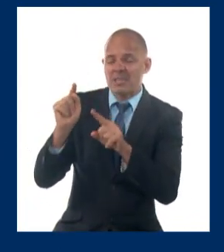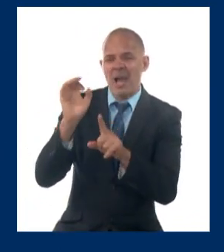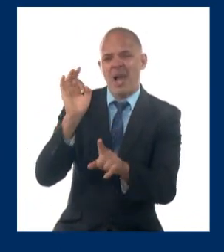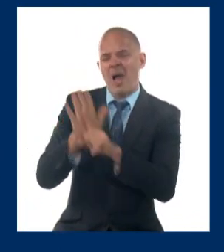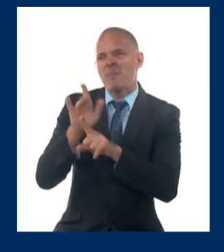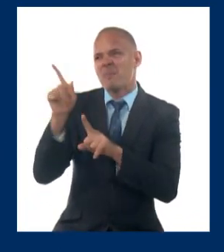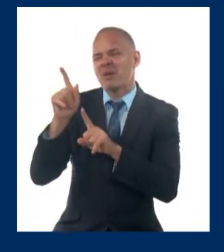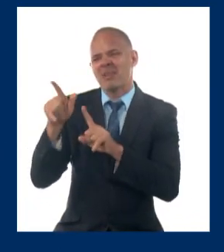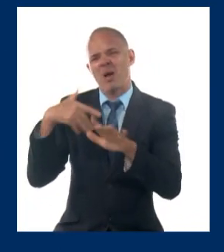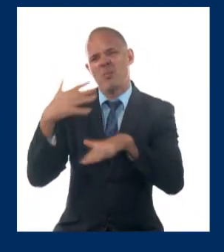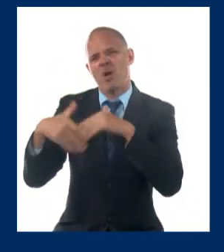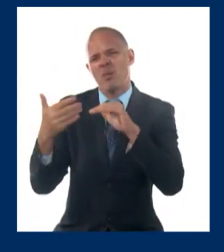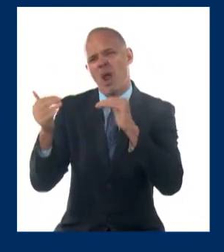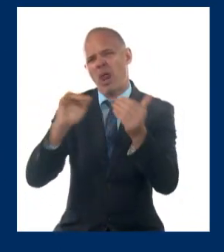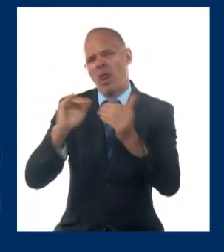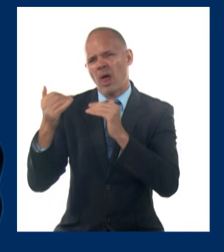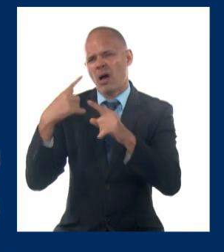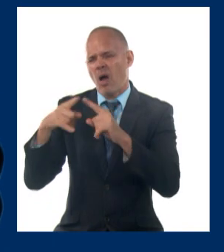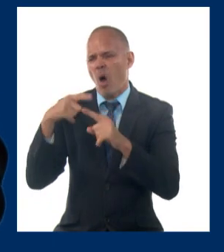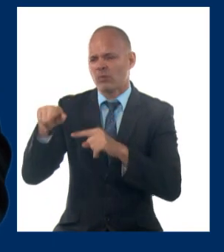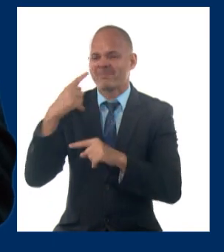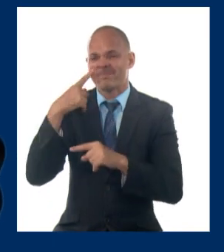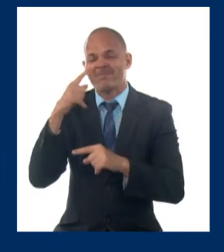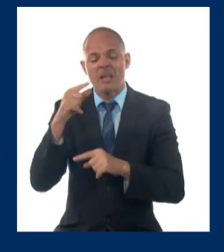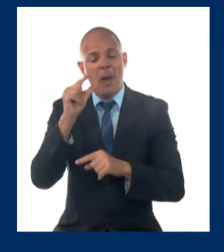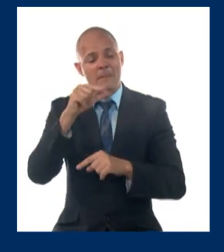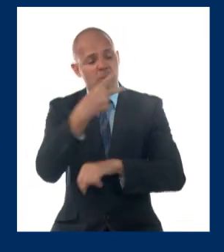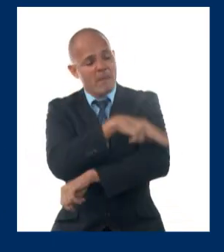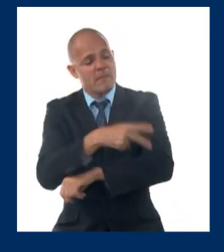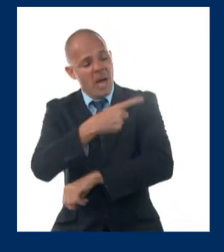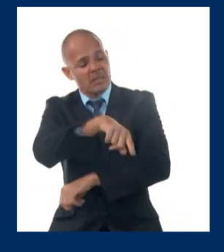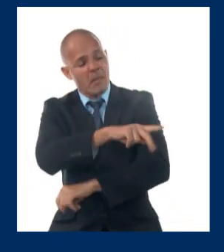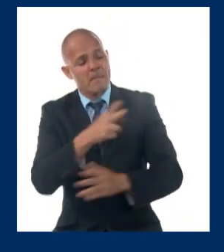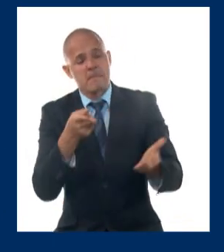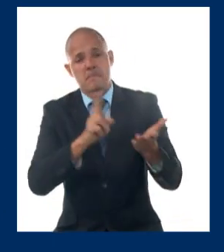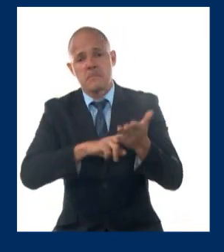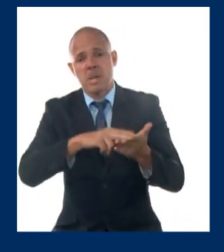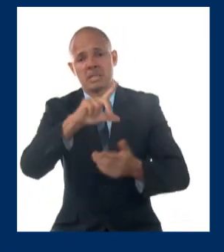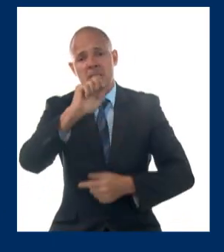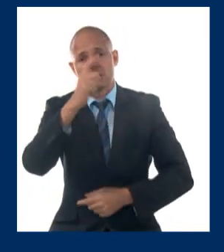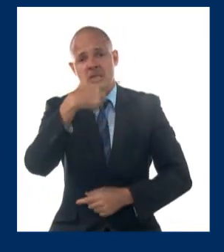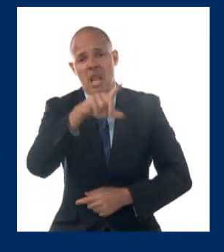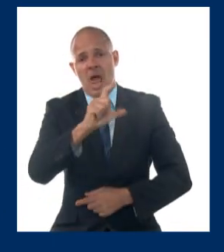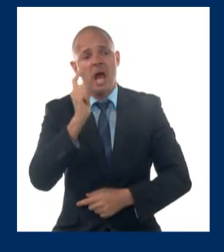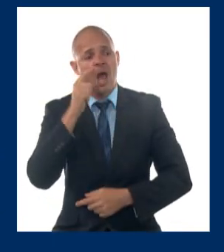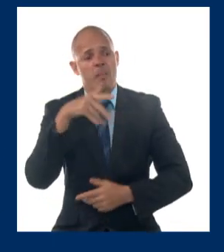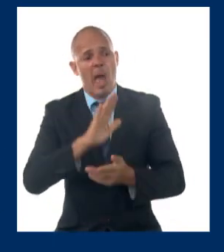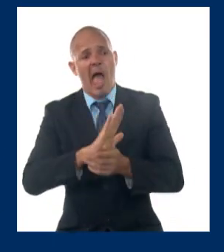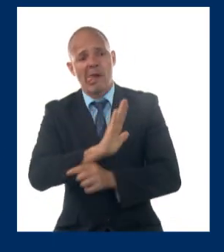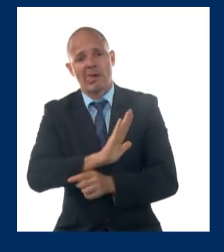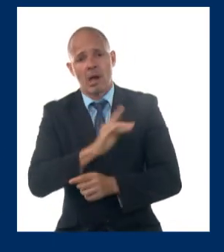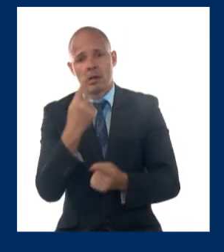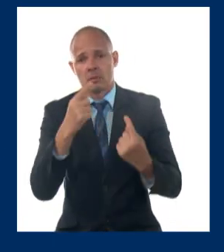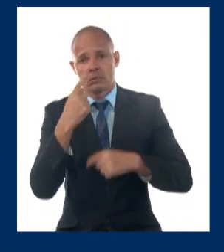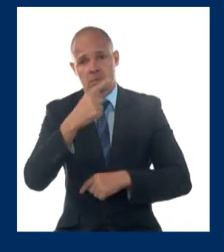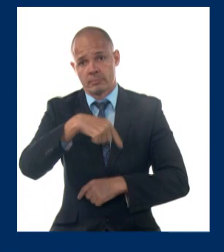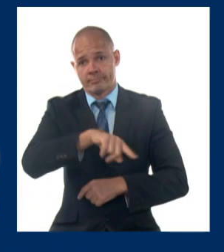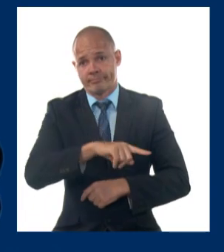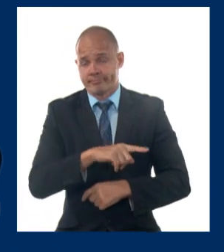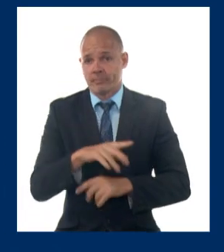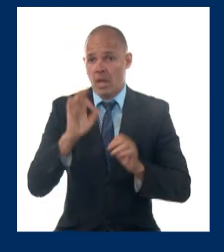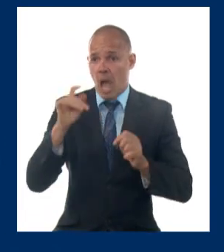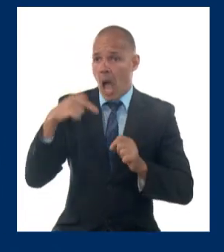ataques y singularizaciones contra países miembros de la CELAC. La conducta de la Unión Europea